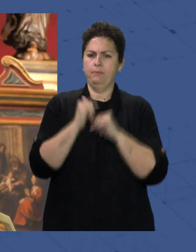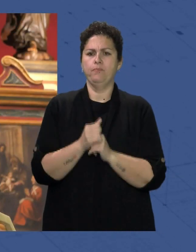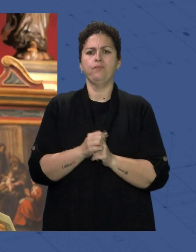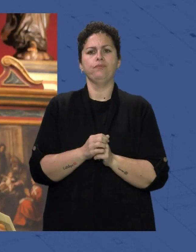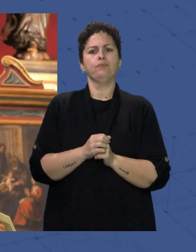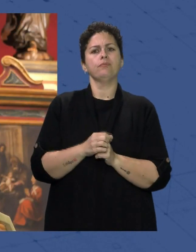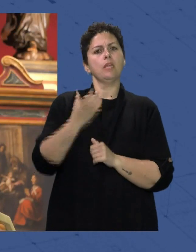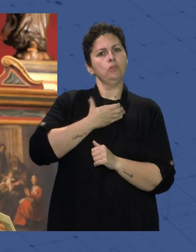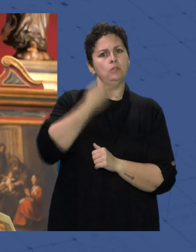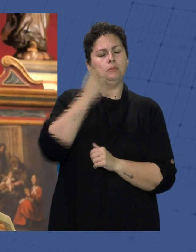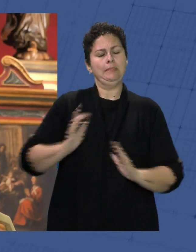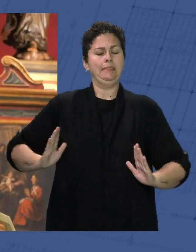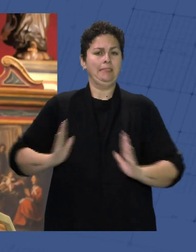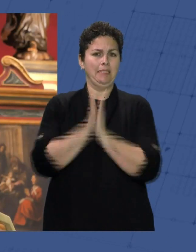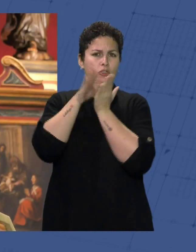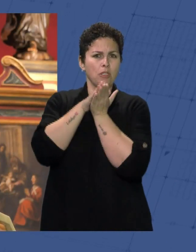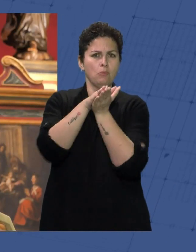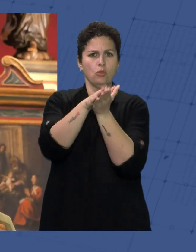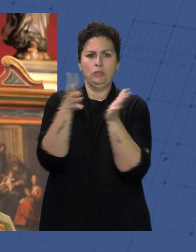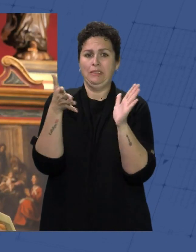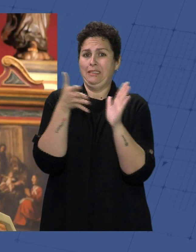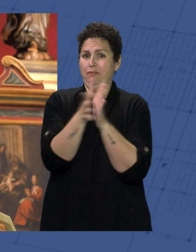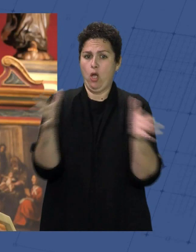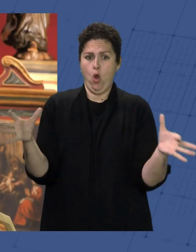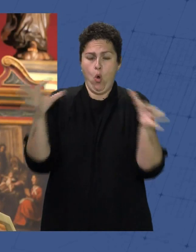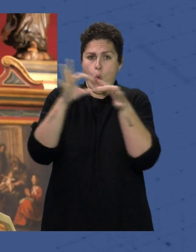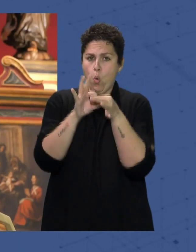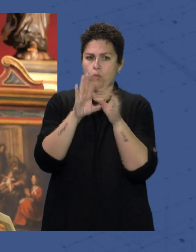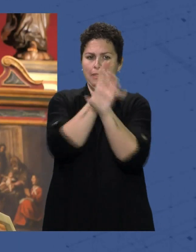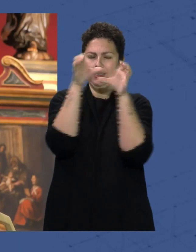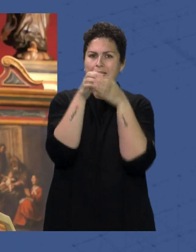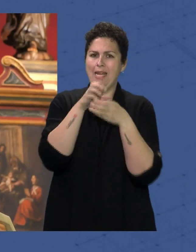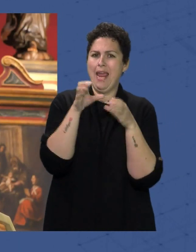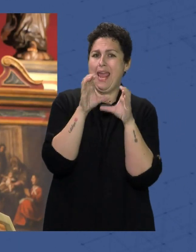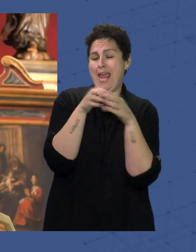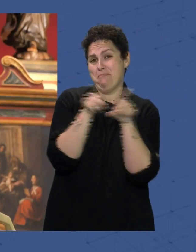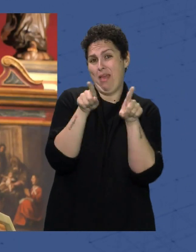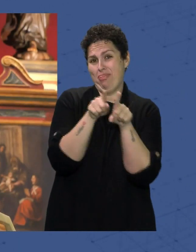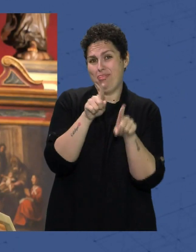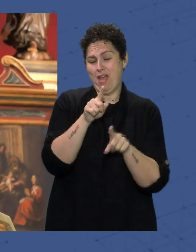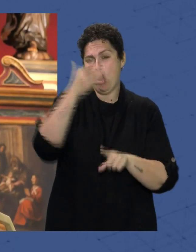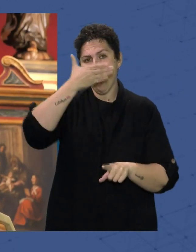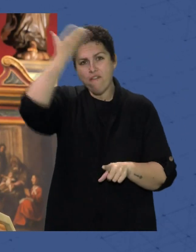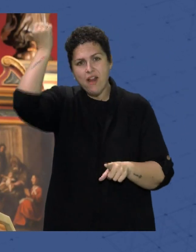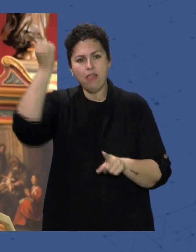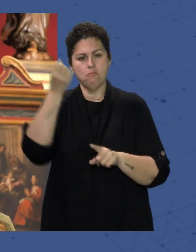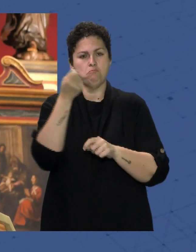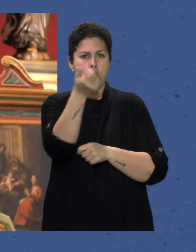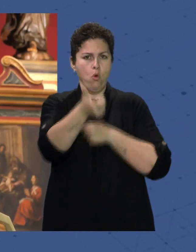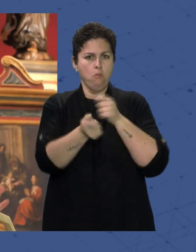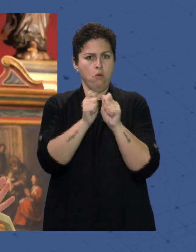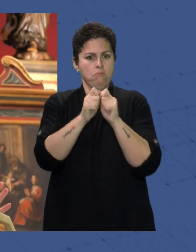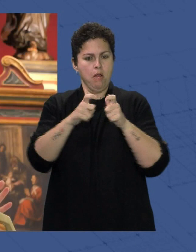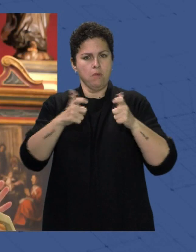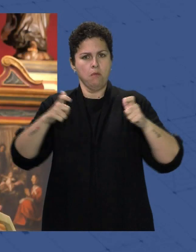Sepulcro forman una unidad de acción cofrade Que ha ido creciendo y generando su fruto a lo largo de